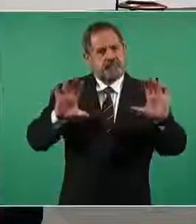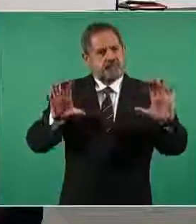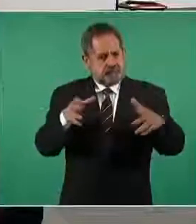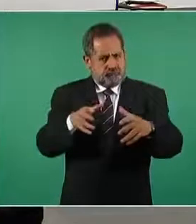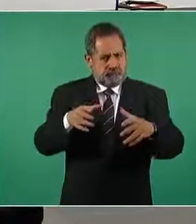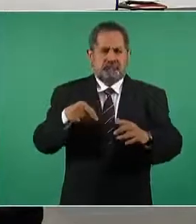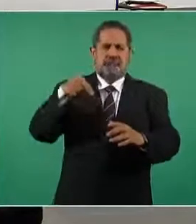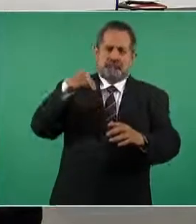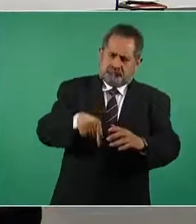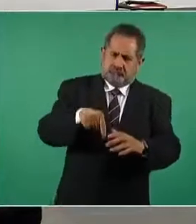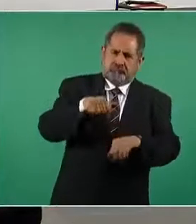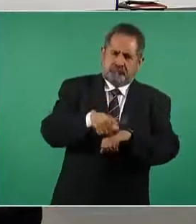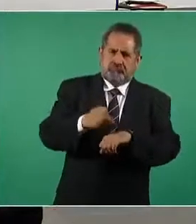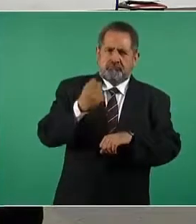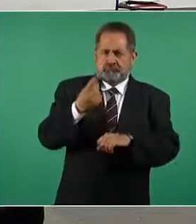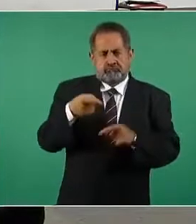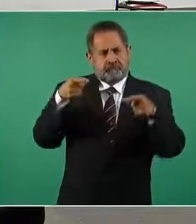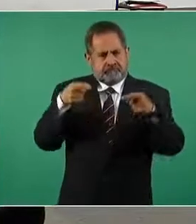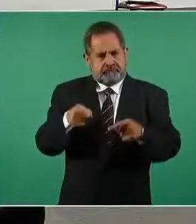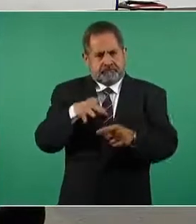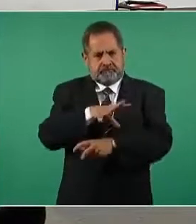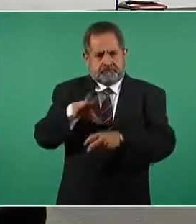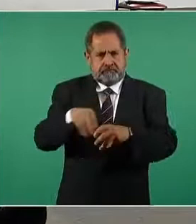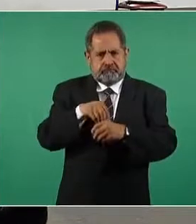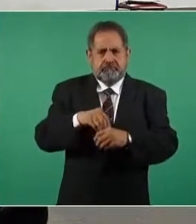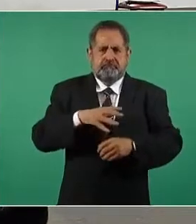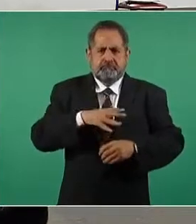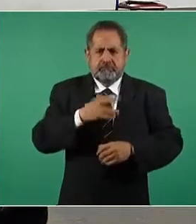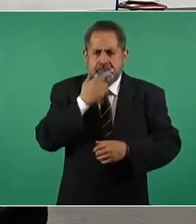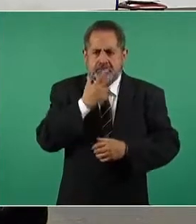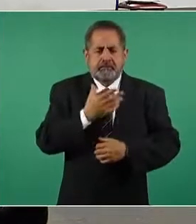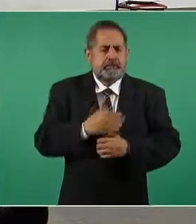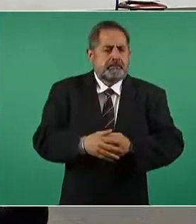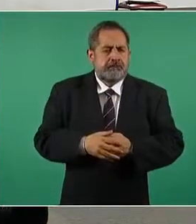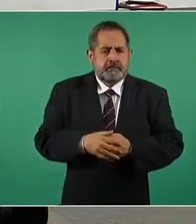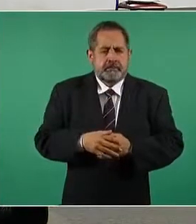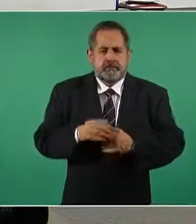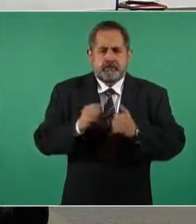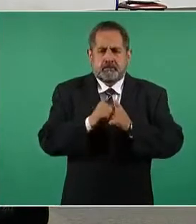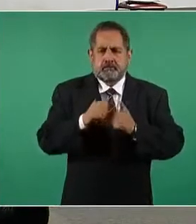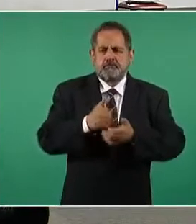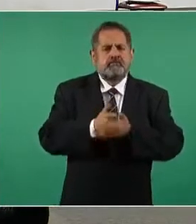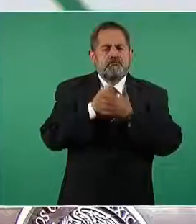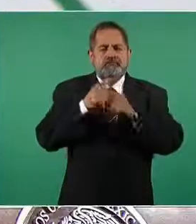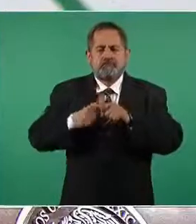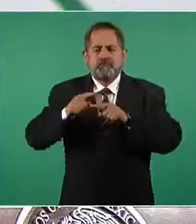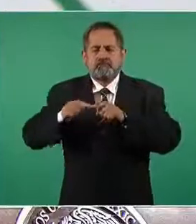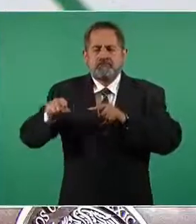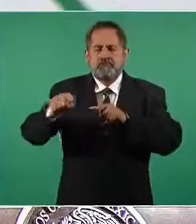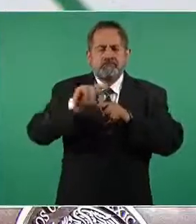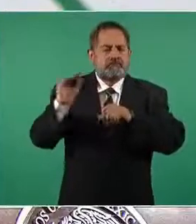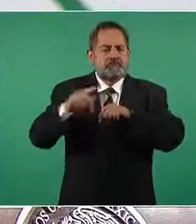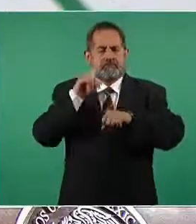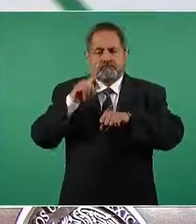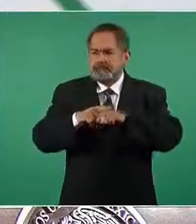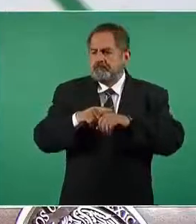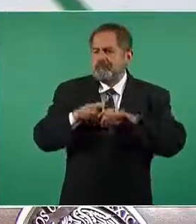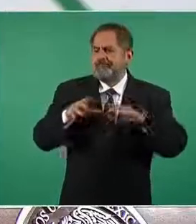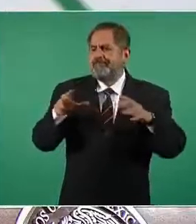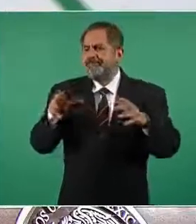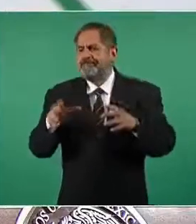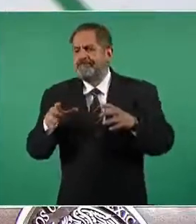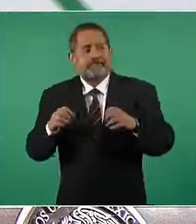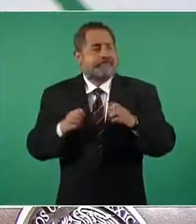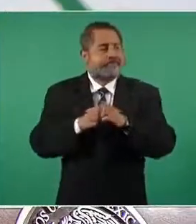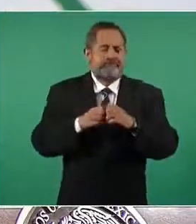del esfuerzo del ejército y de la fuerza de mexicanos y en otras dependencias del Ejecutivo Federal ante cualquier